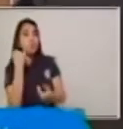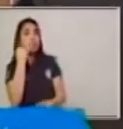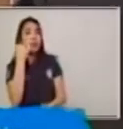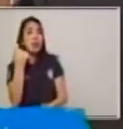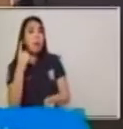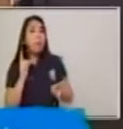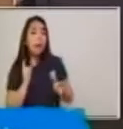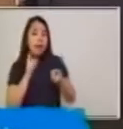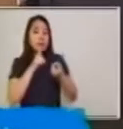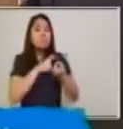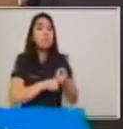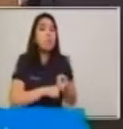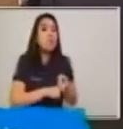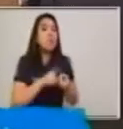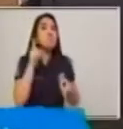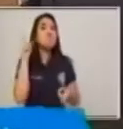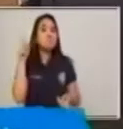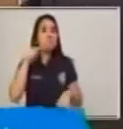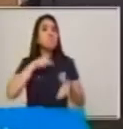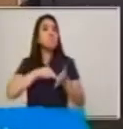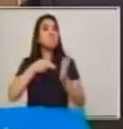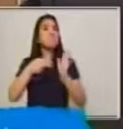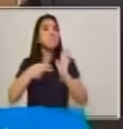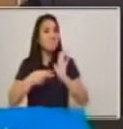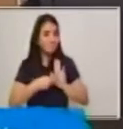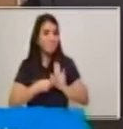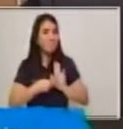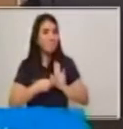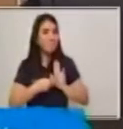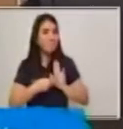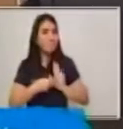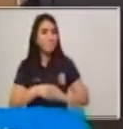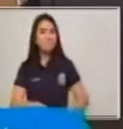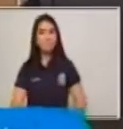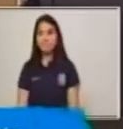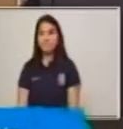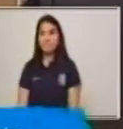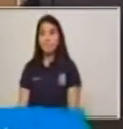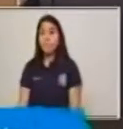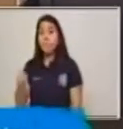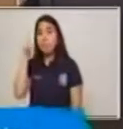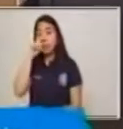¿Qué es el canal?